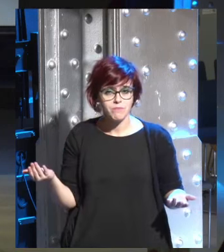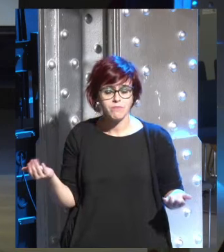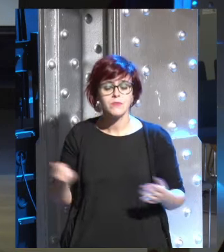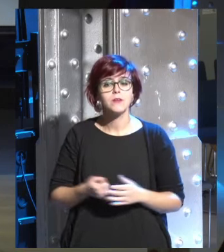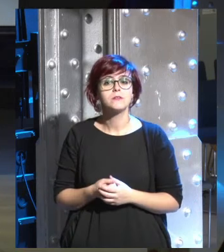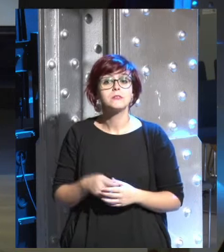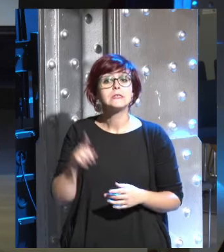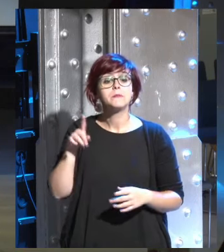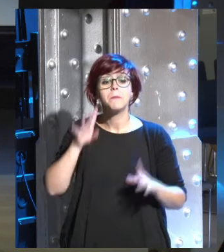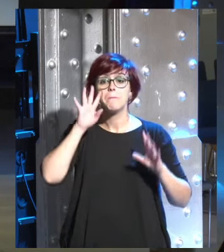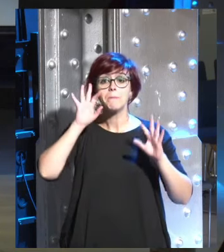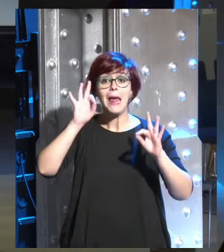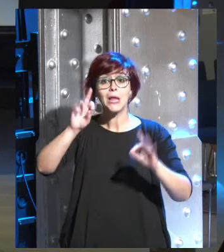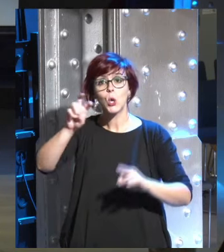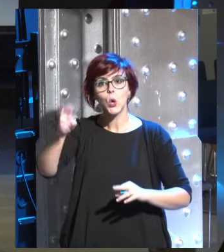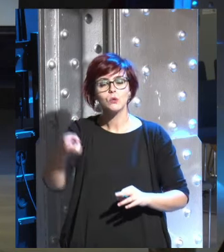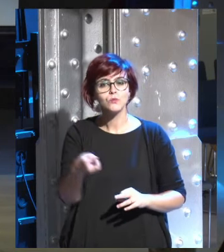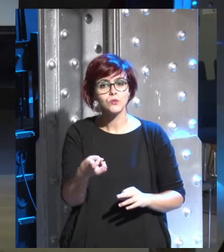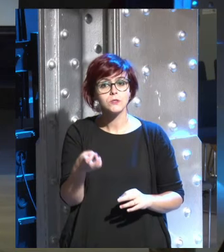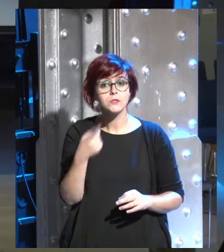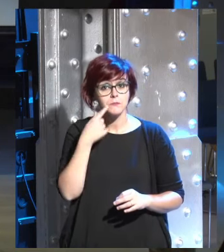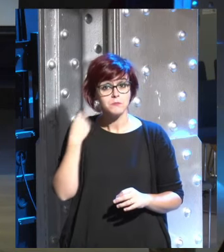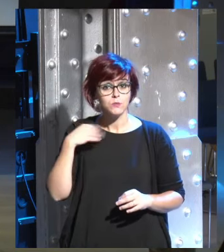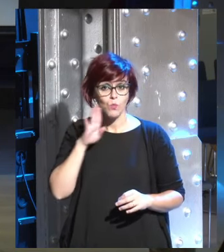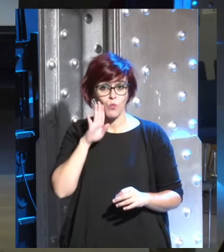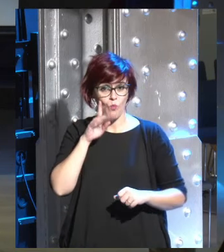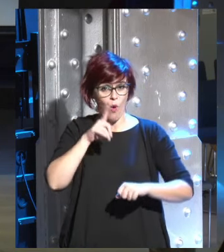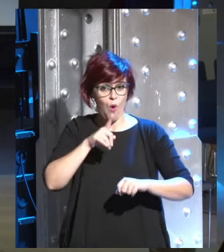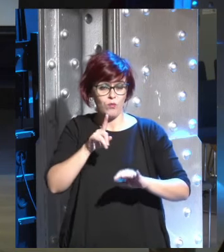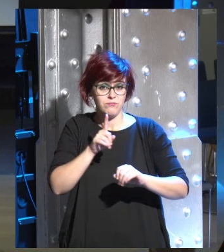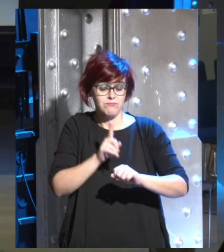y otro peligro es que a la vez